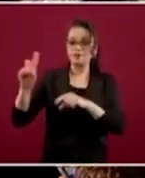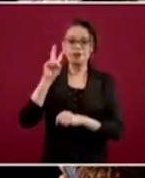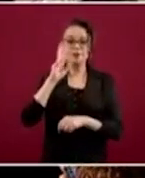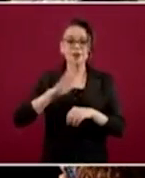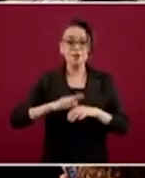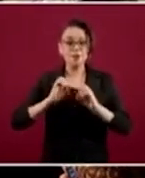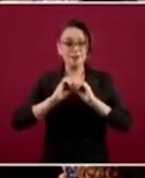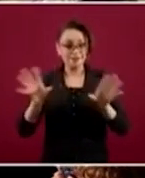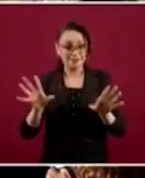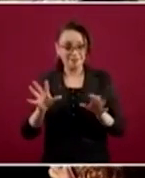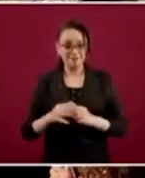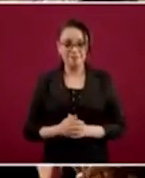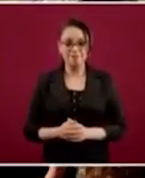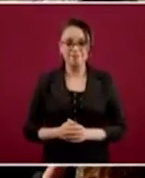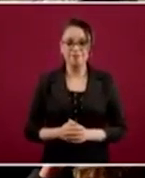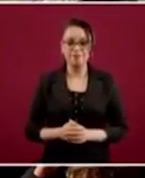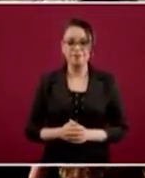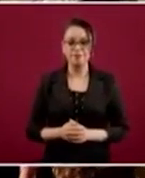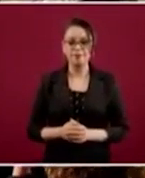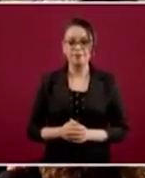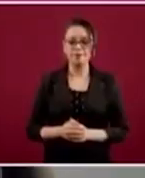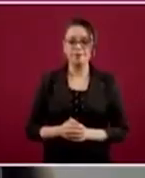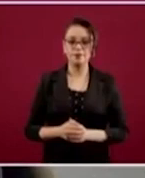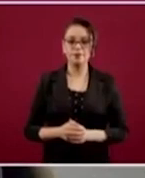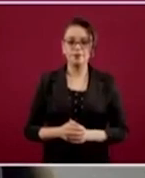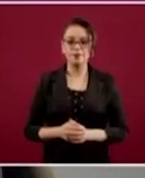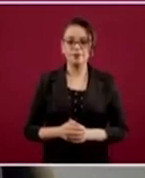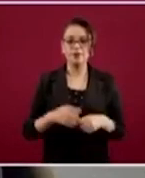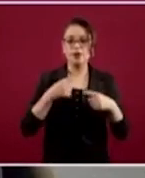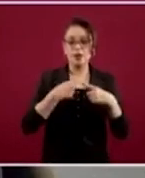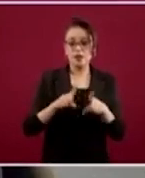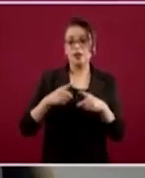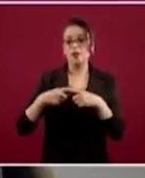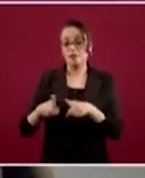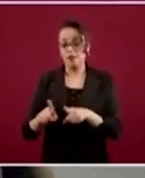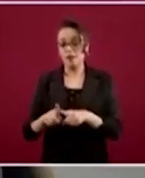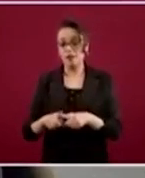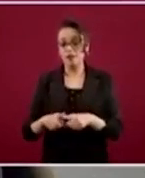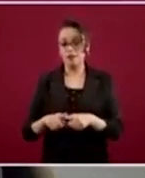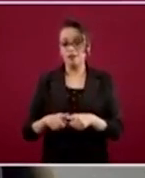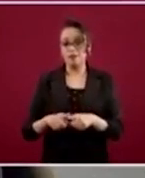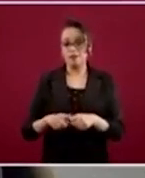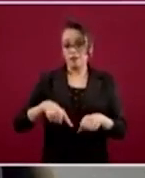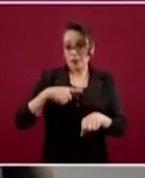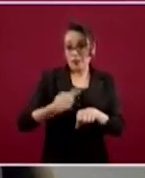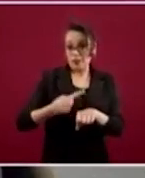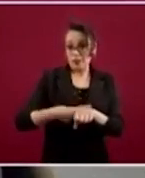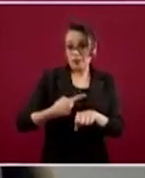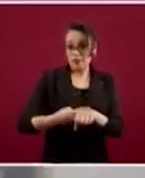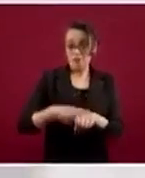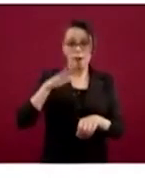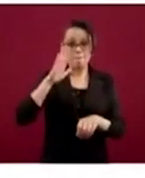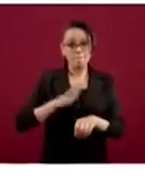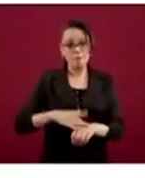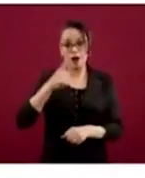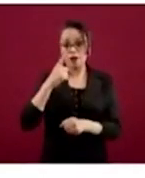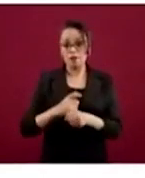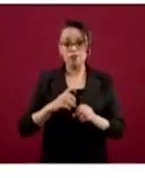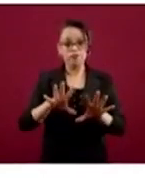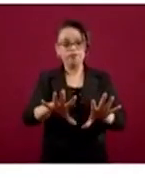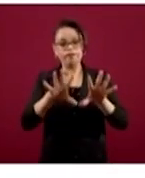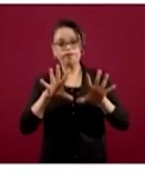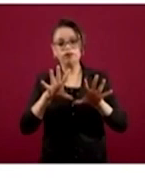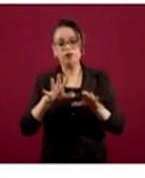mejor cómo se marcan estas diferencias de lo que es la carga de enfermedad como tal, resaltando